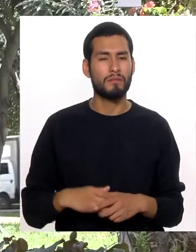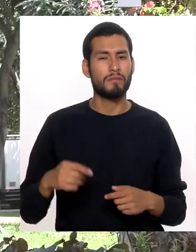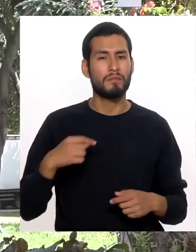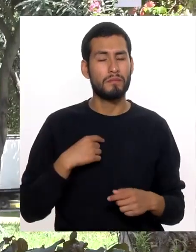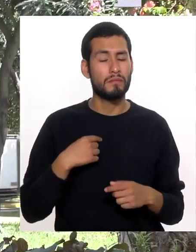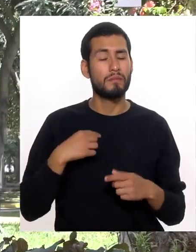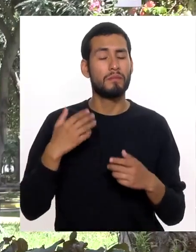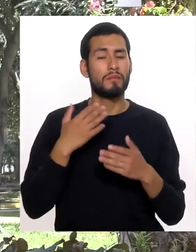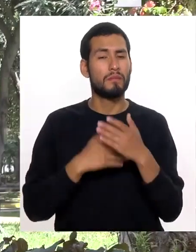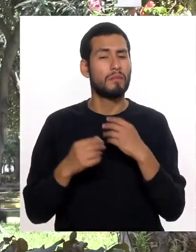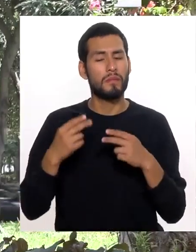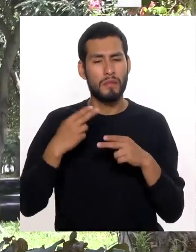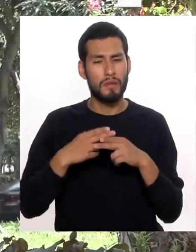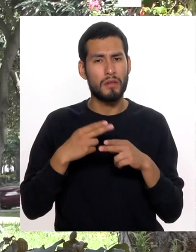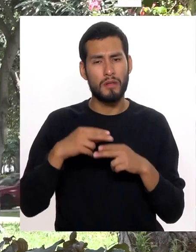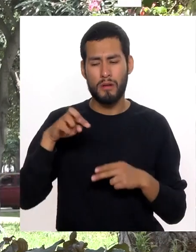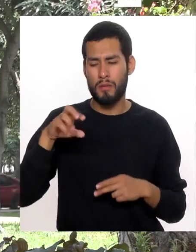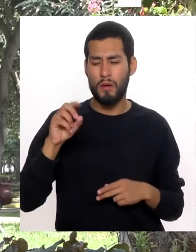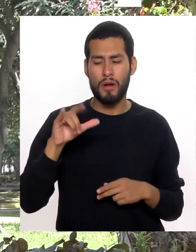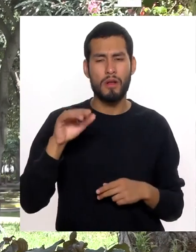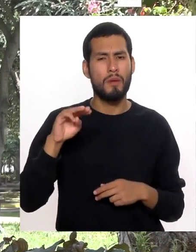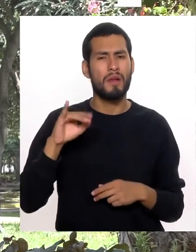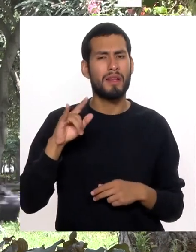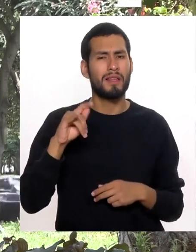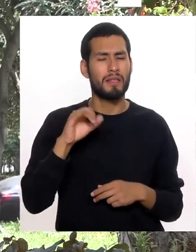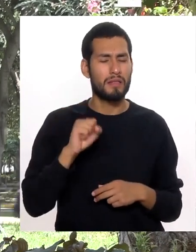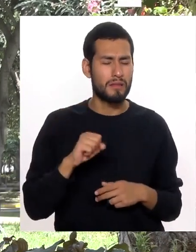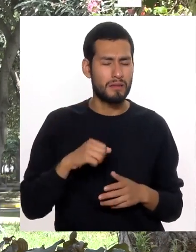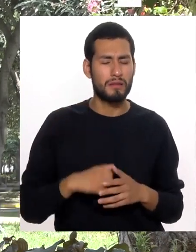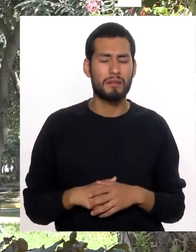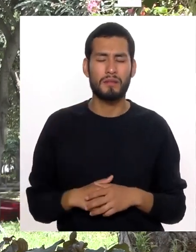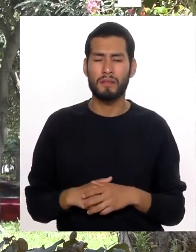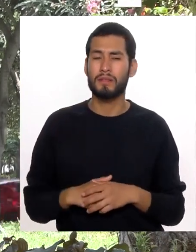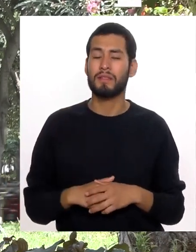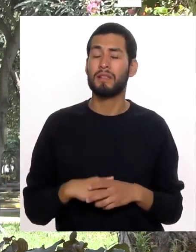Yo tengo una discapacidad Que se llama Poliomilitis